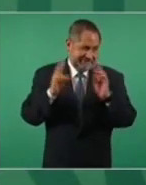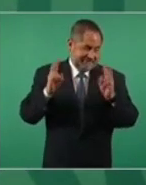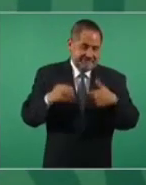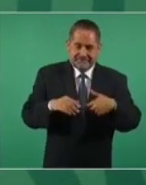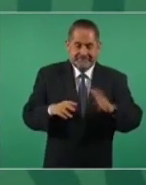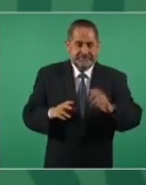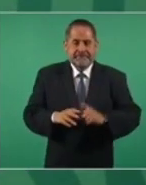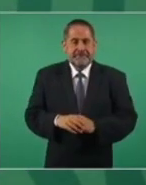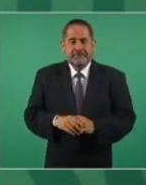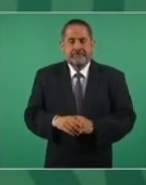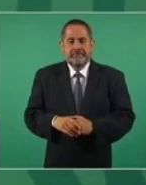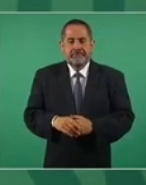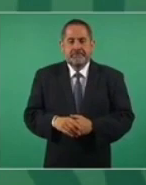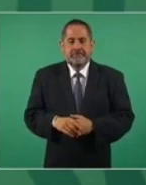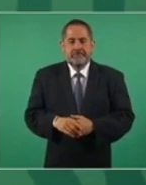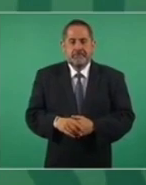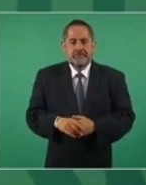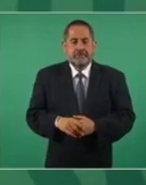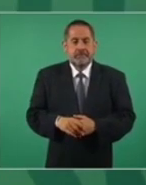fuera máscaras